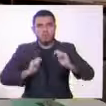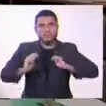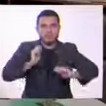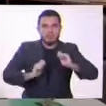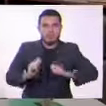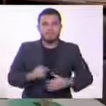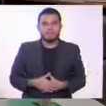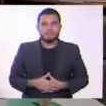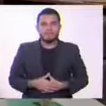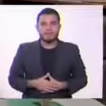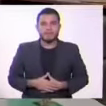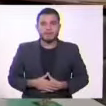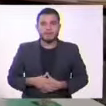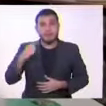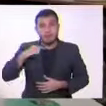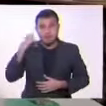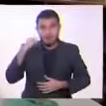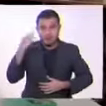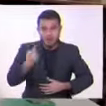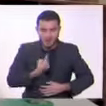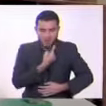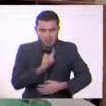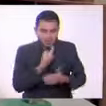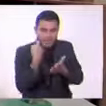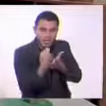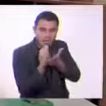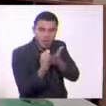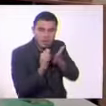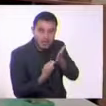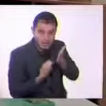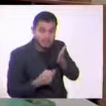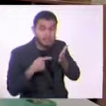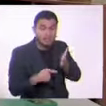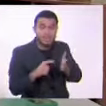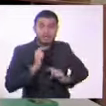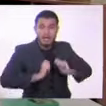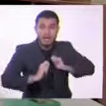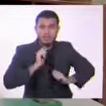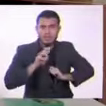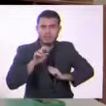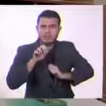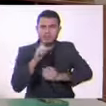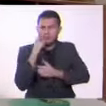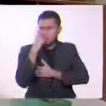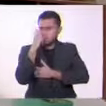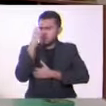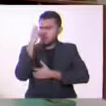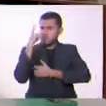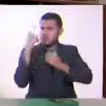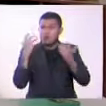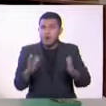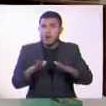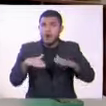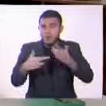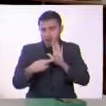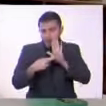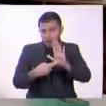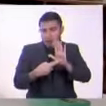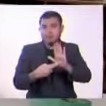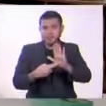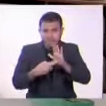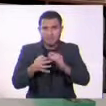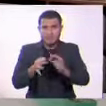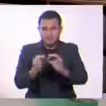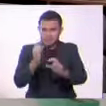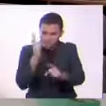Los autores y obras del teatro realista fueron muy recordados sobre todo por representar de